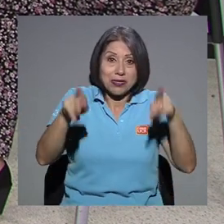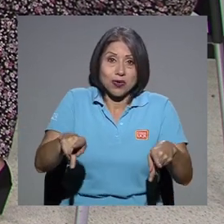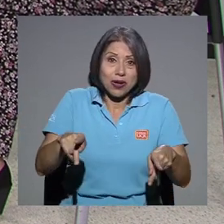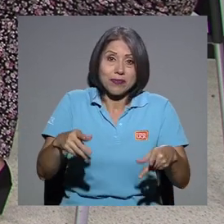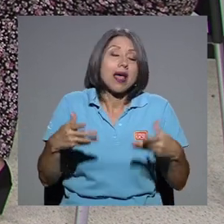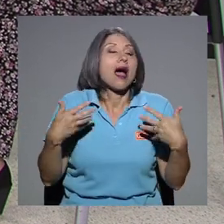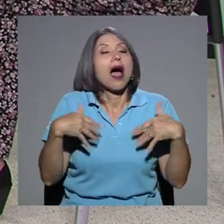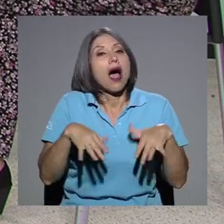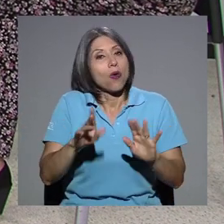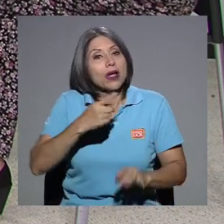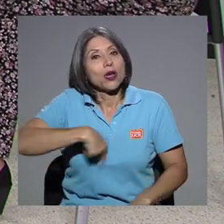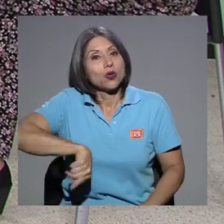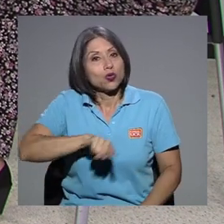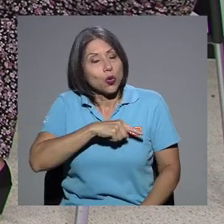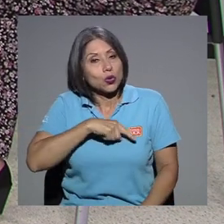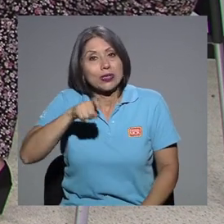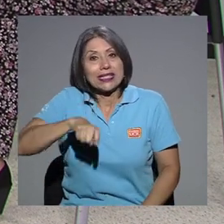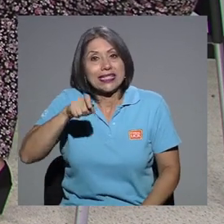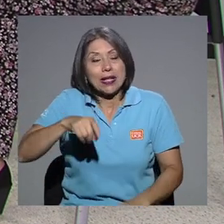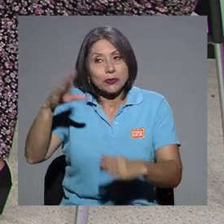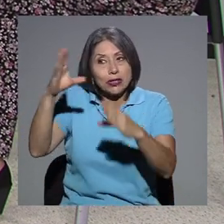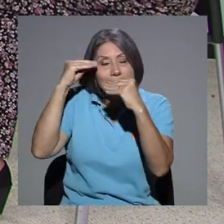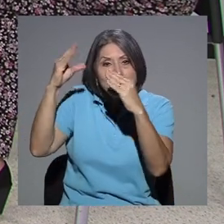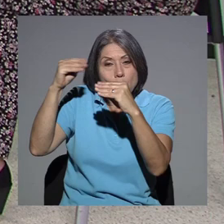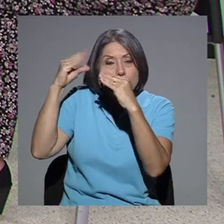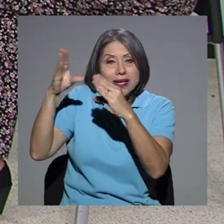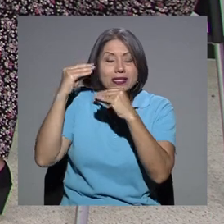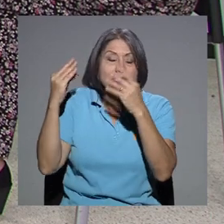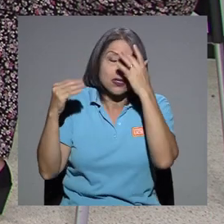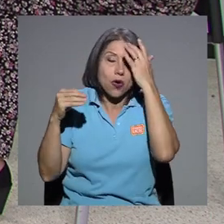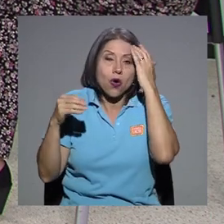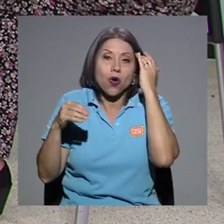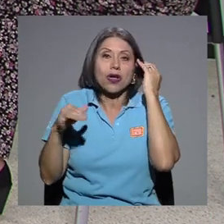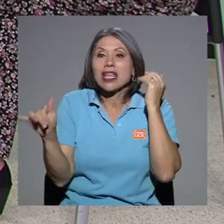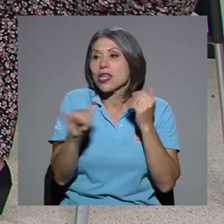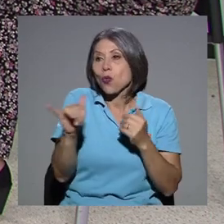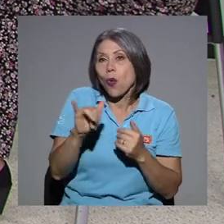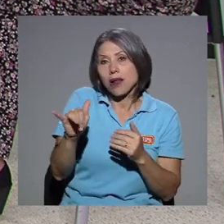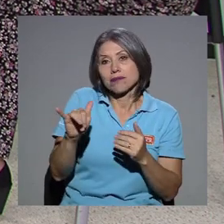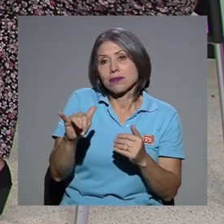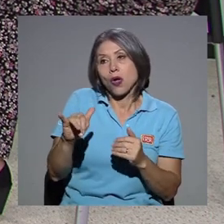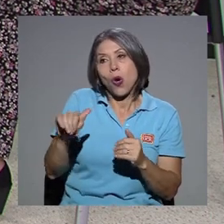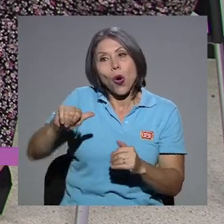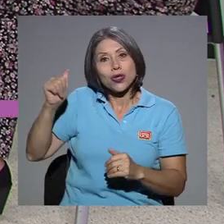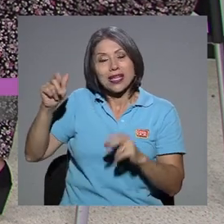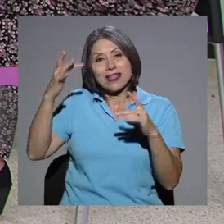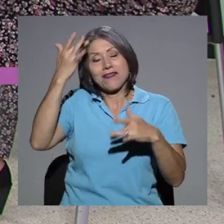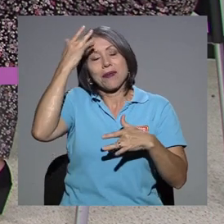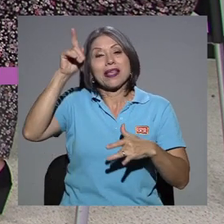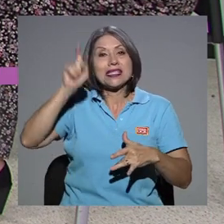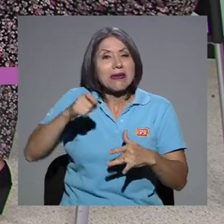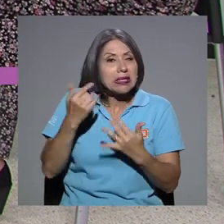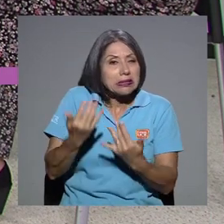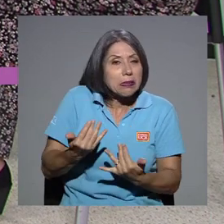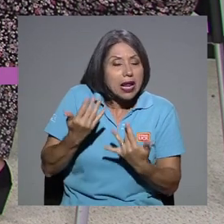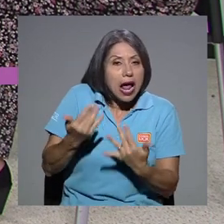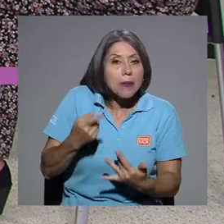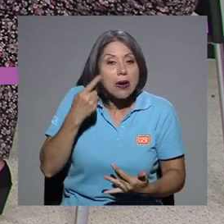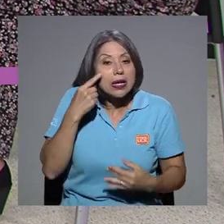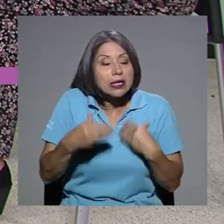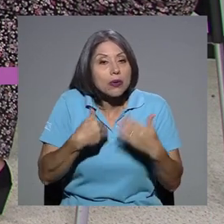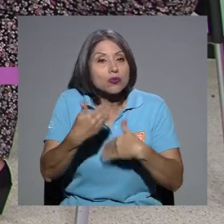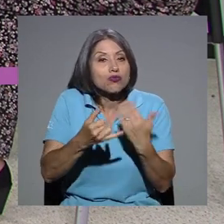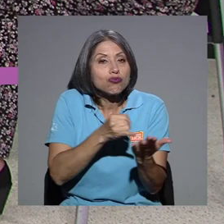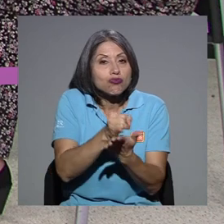Esa necesidad de información igual como con otras enfermedades hay que esperar un poquitito. Para que se puedan. Sí,